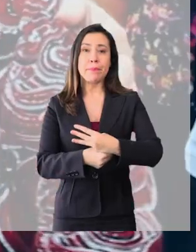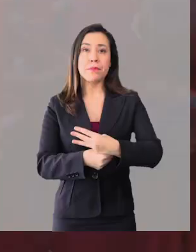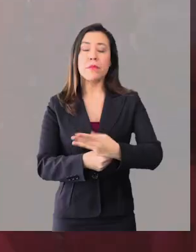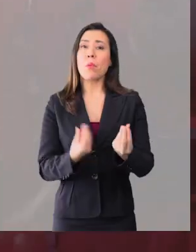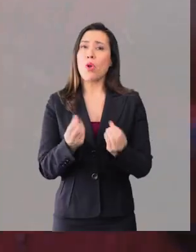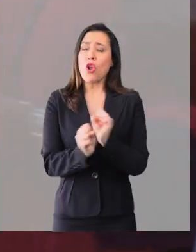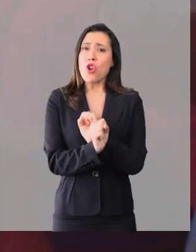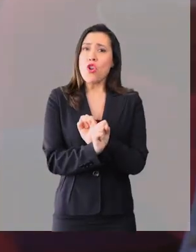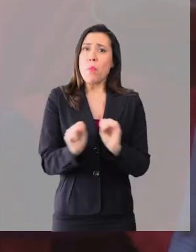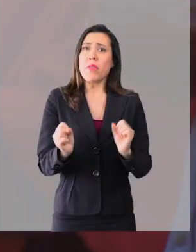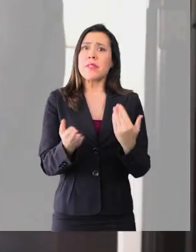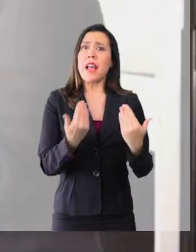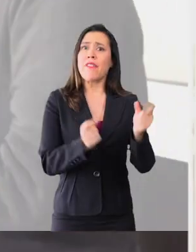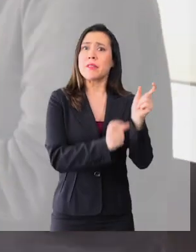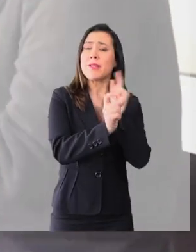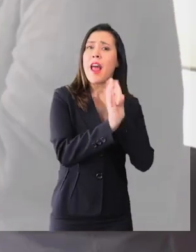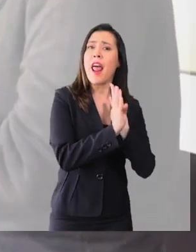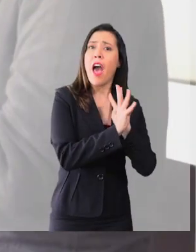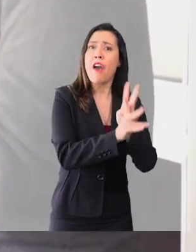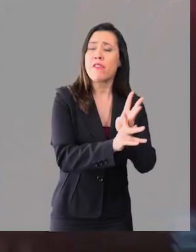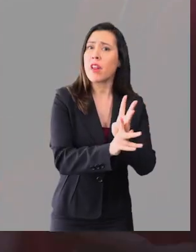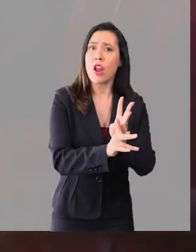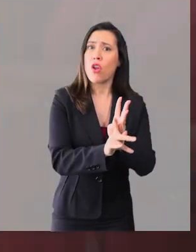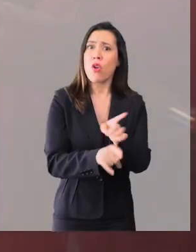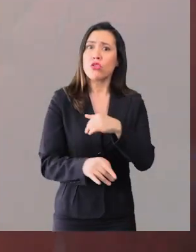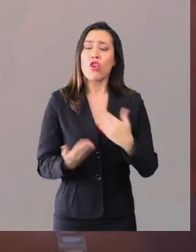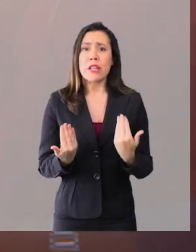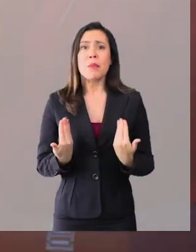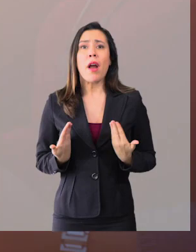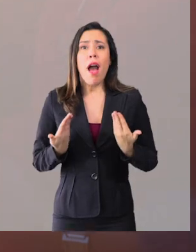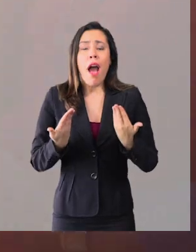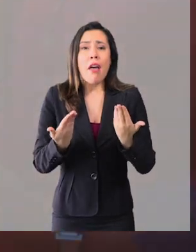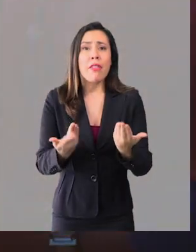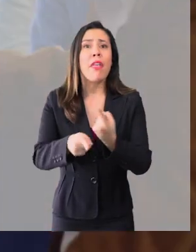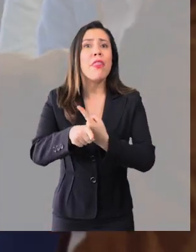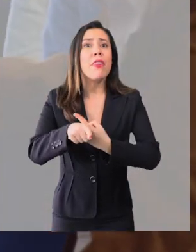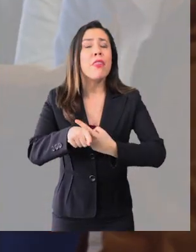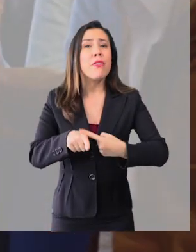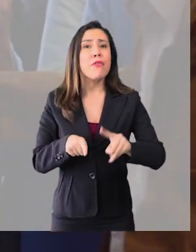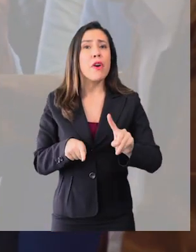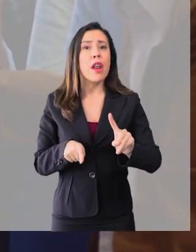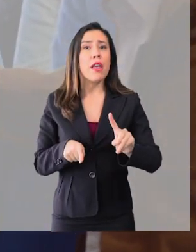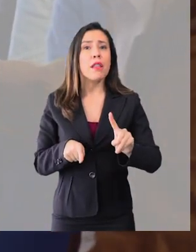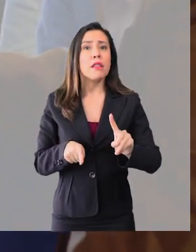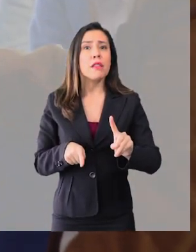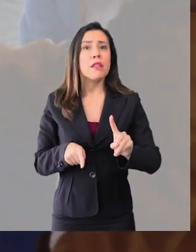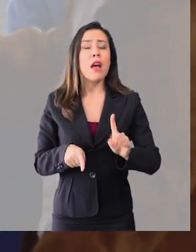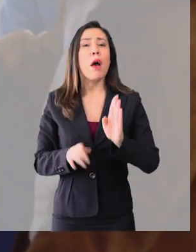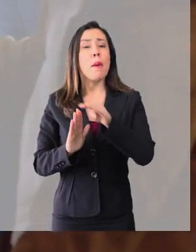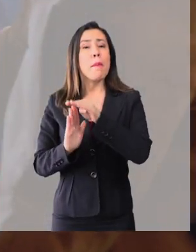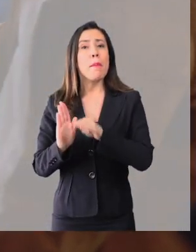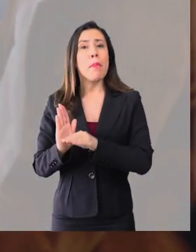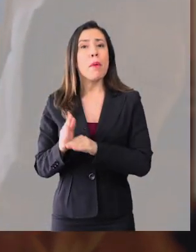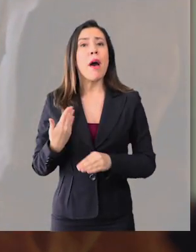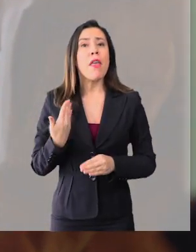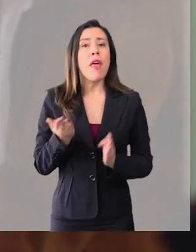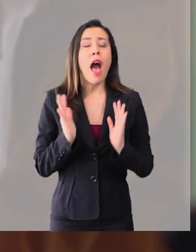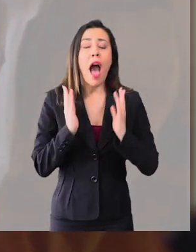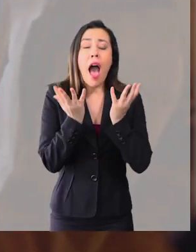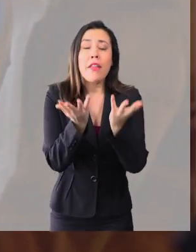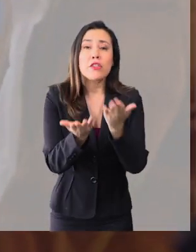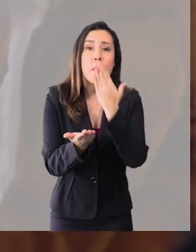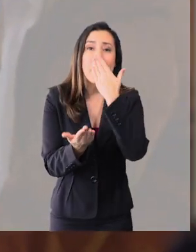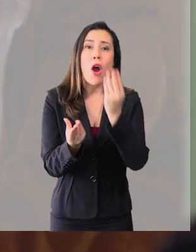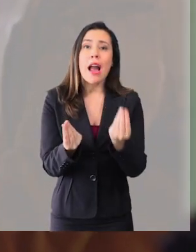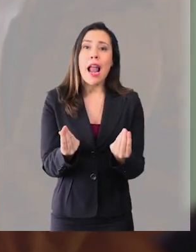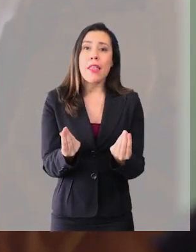No puede ser que de repente estén en la cola. Necesitamos que los reciban de distintas maneras. Que va a ser un programa que le va a dar una atención de mayor